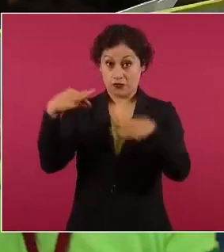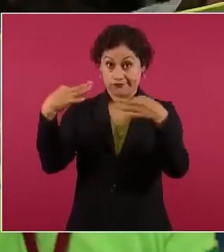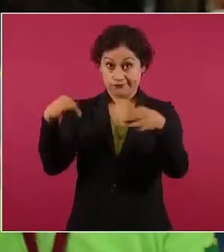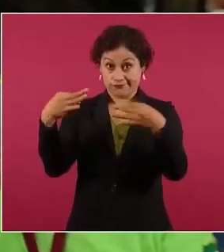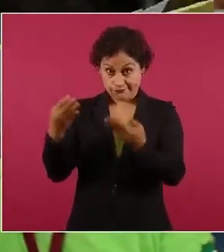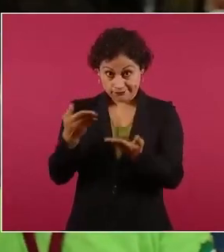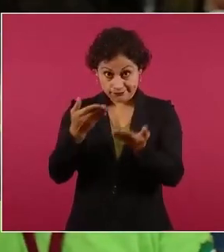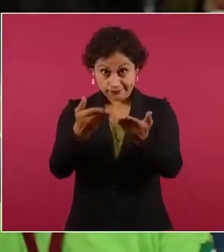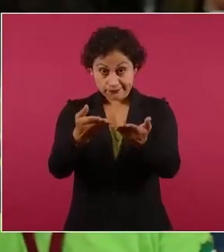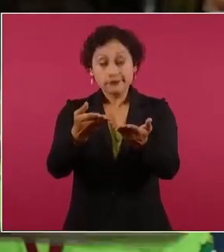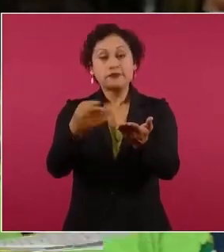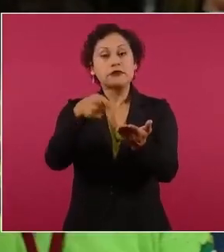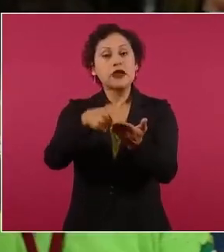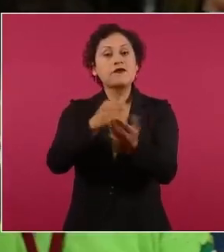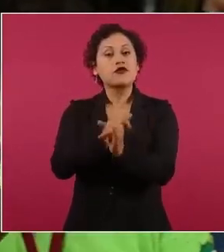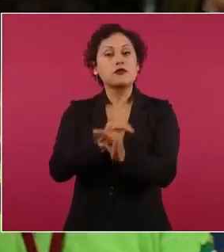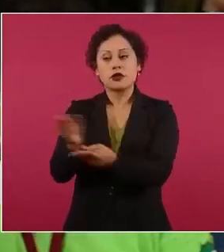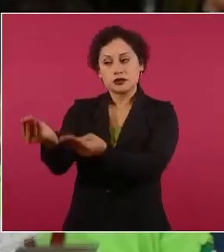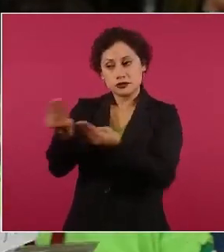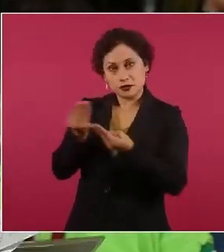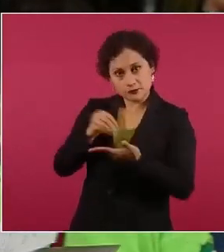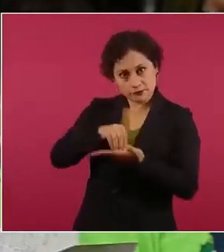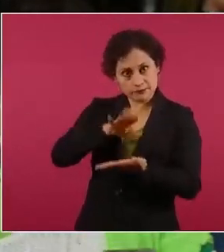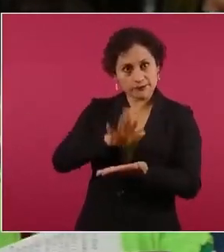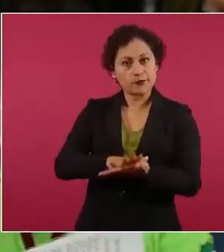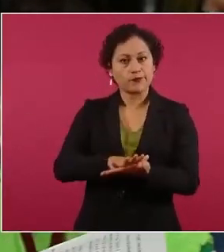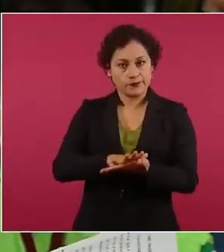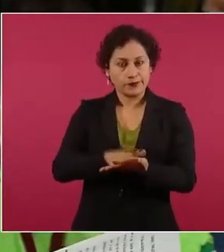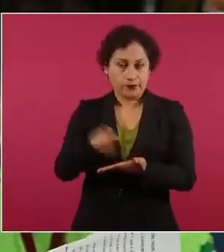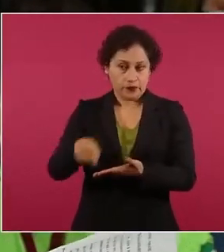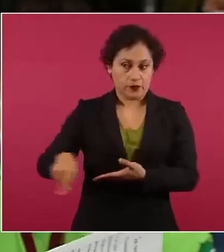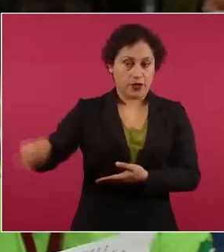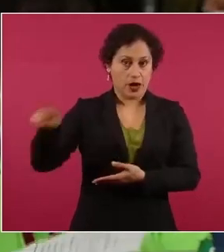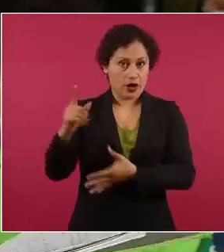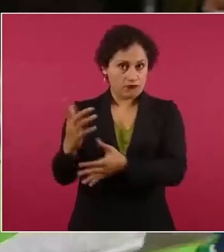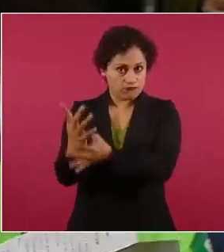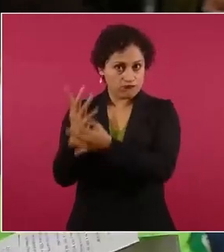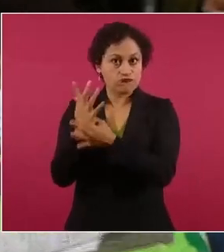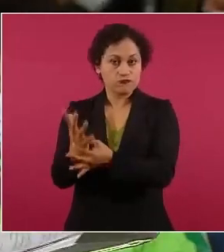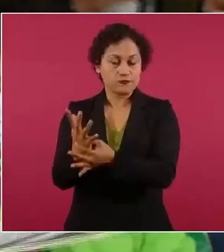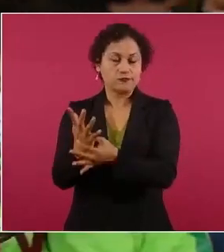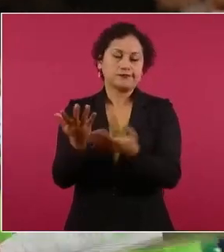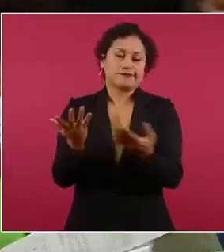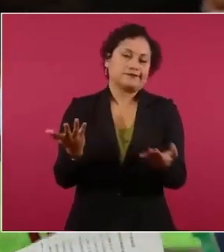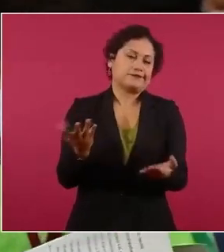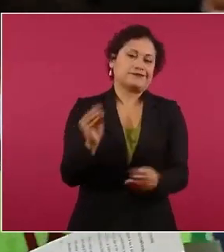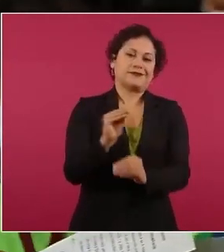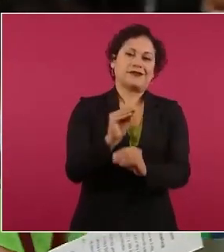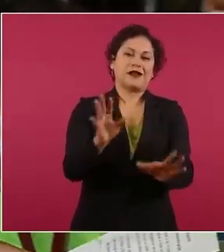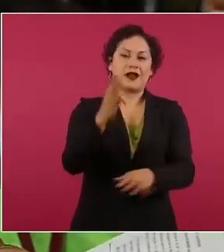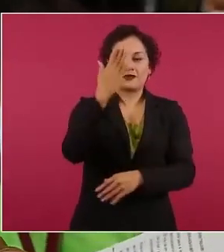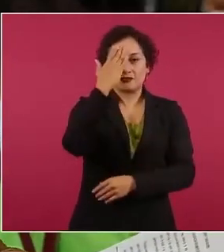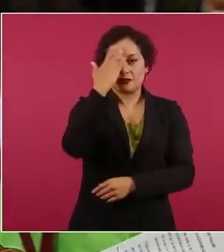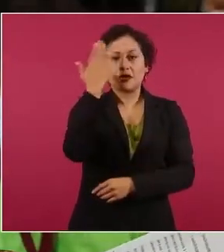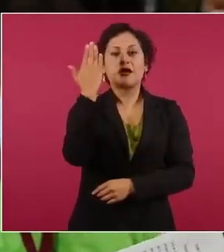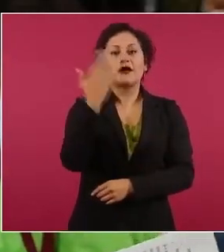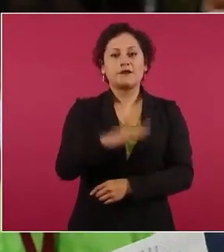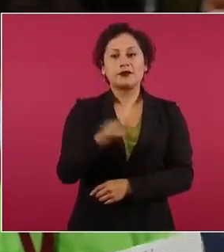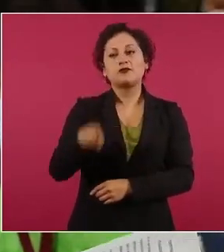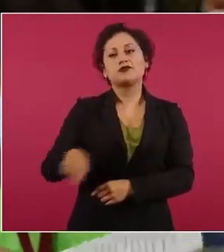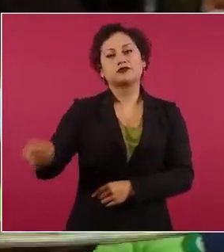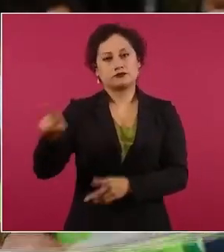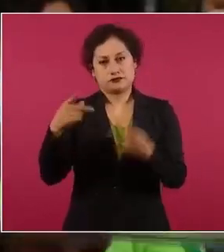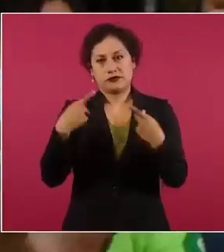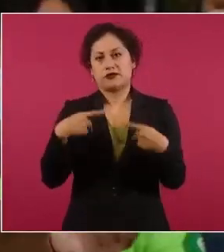donde viene esta información de parte de ellos sabemos perfectamente también los líos internos incluso ellos